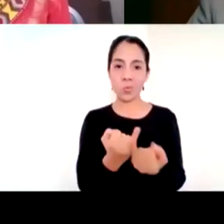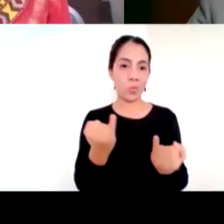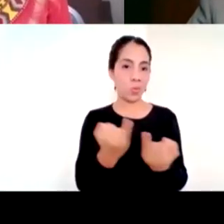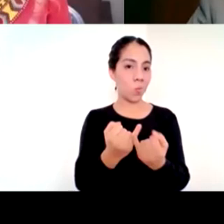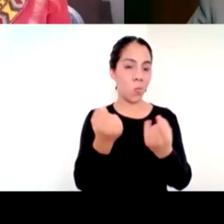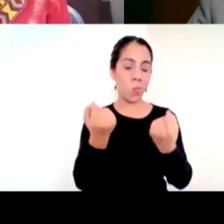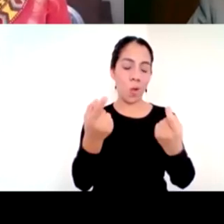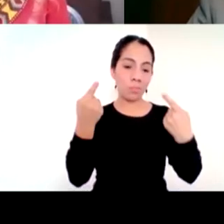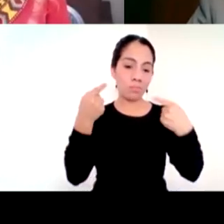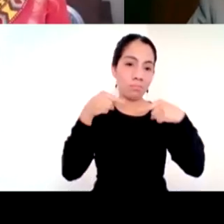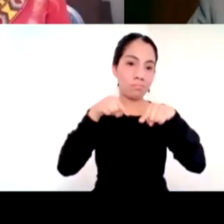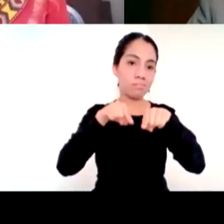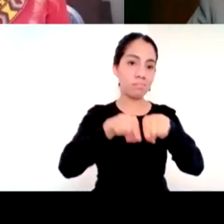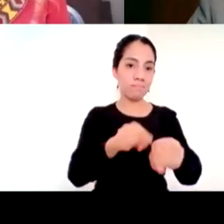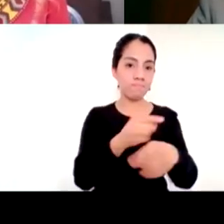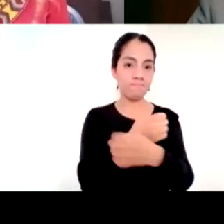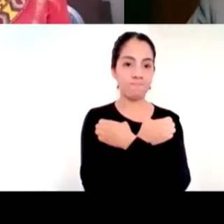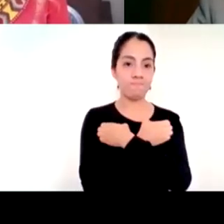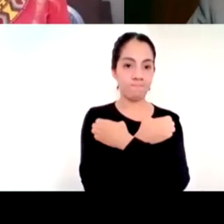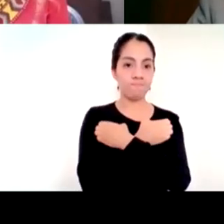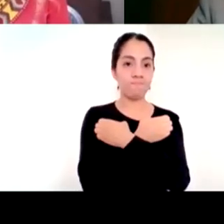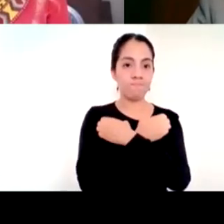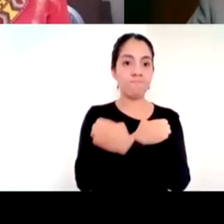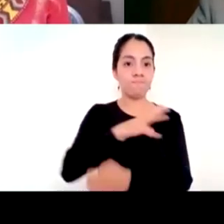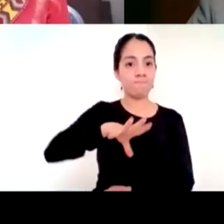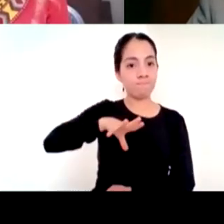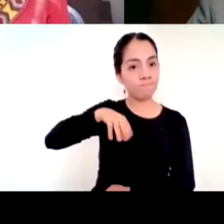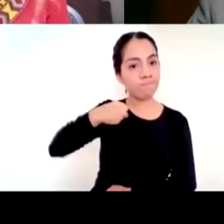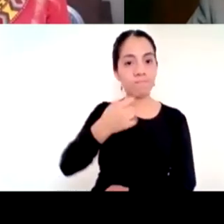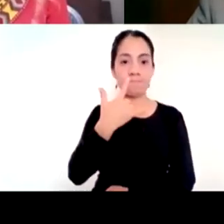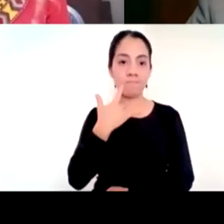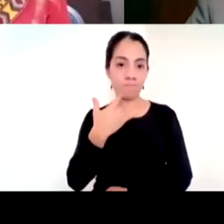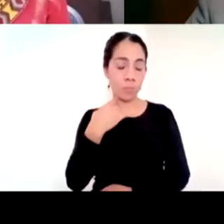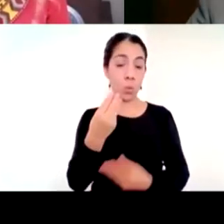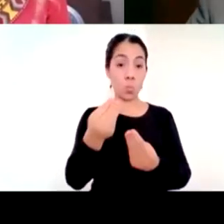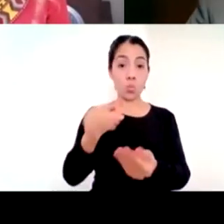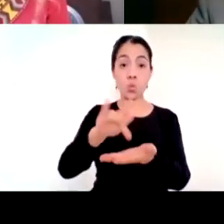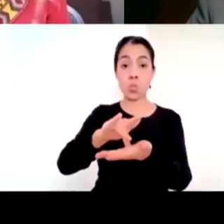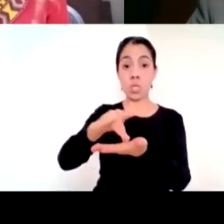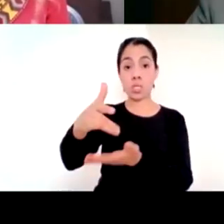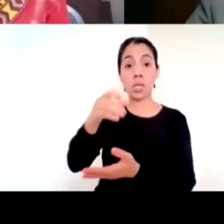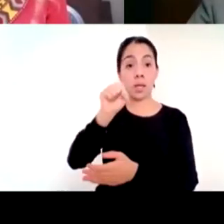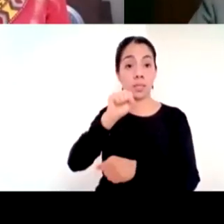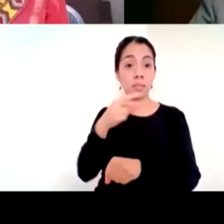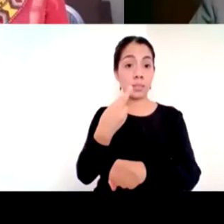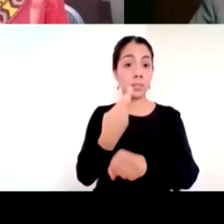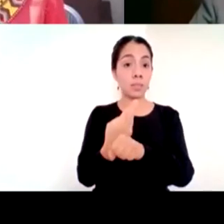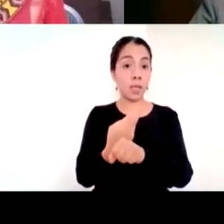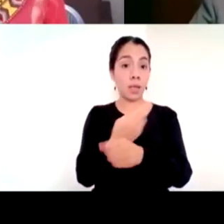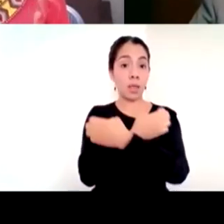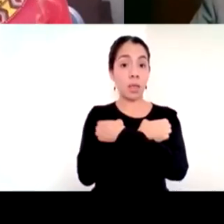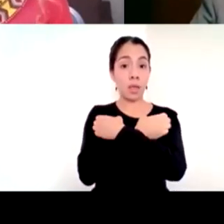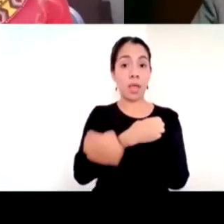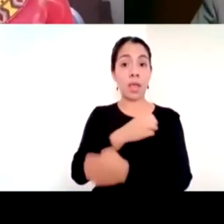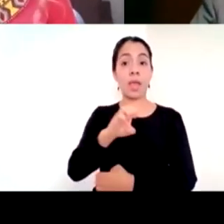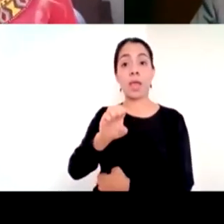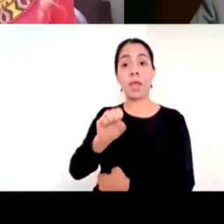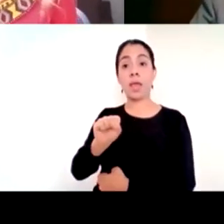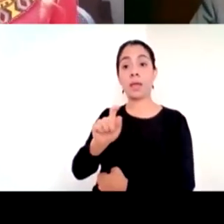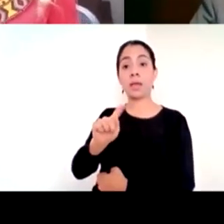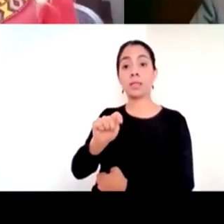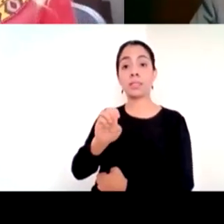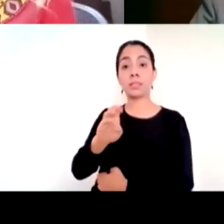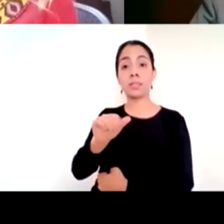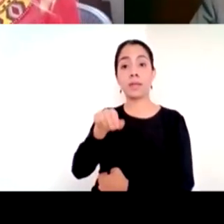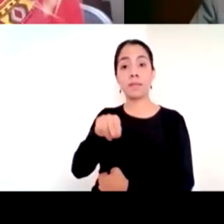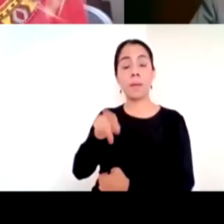gracias secretario Esteban Moctezuma porque nos has acompañado una y otra vez